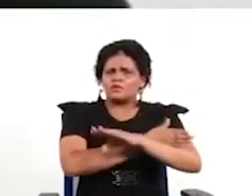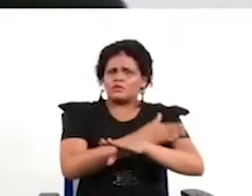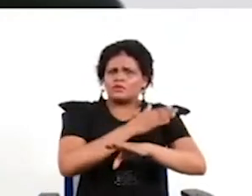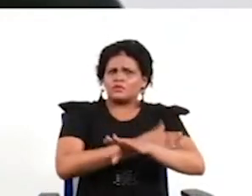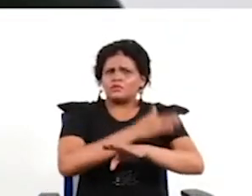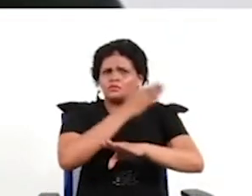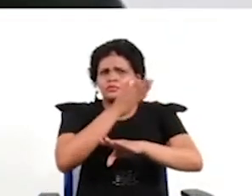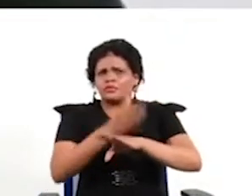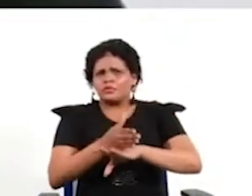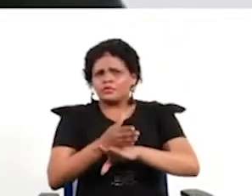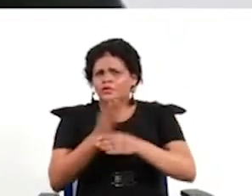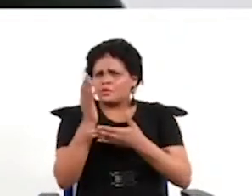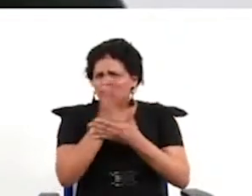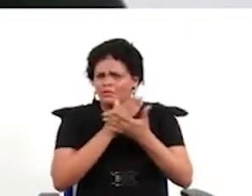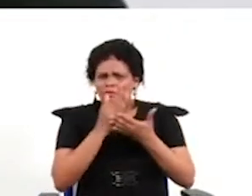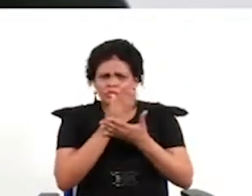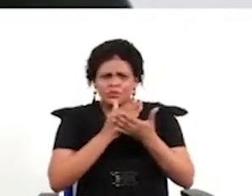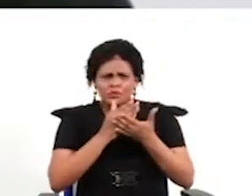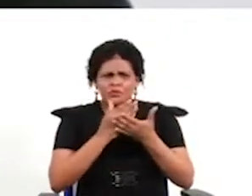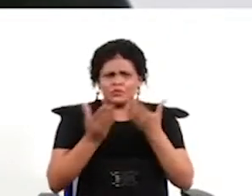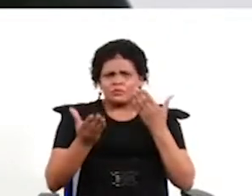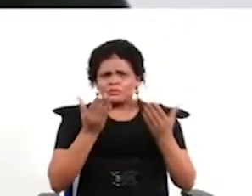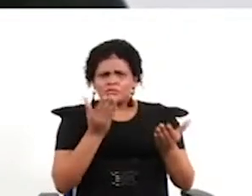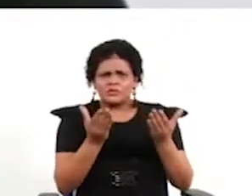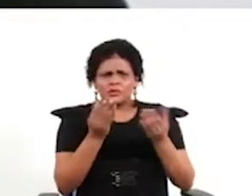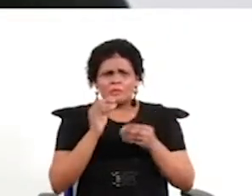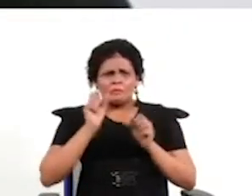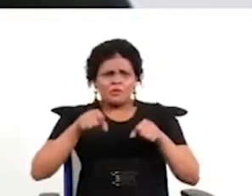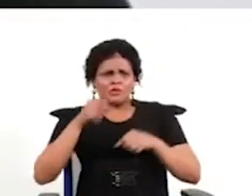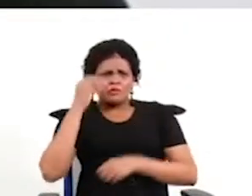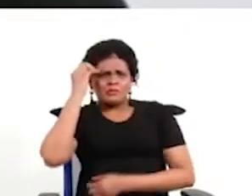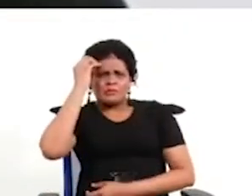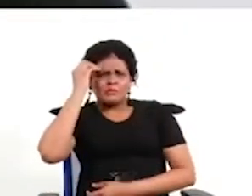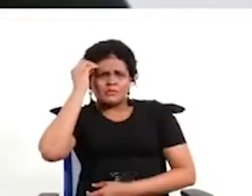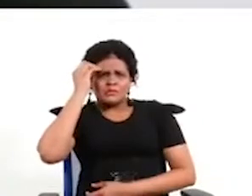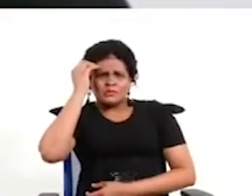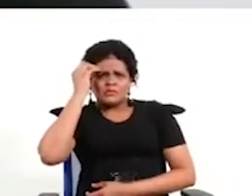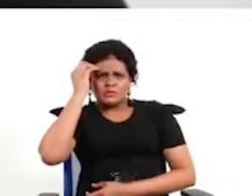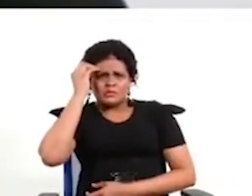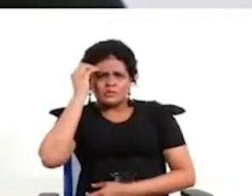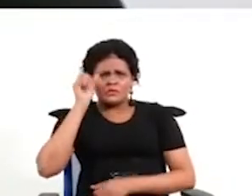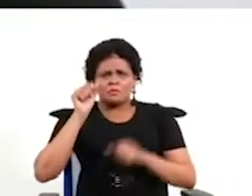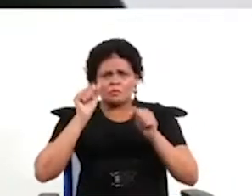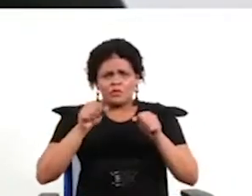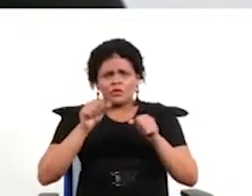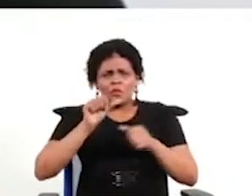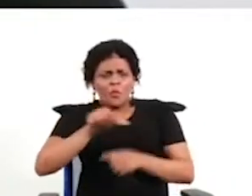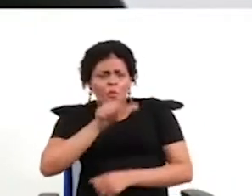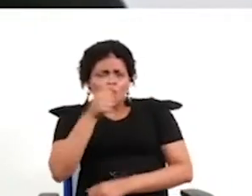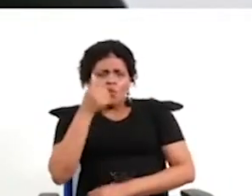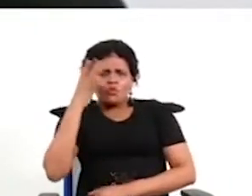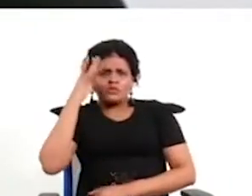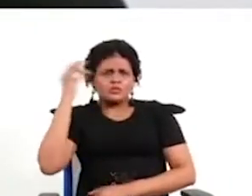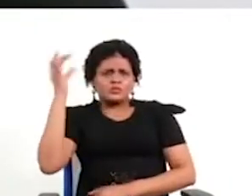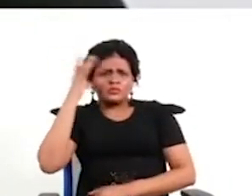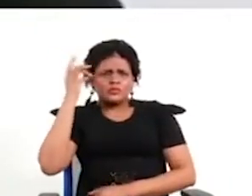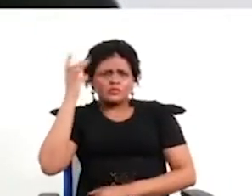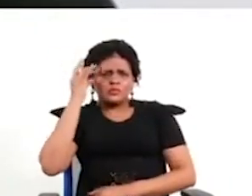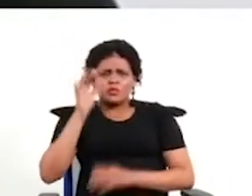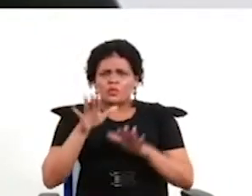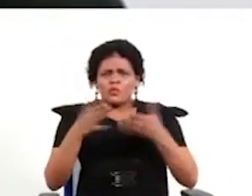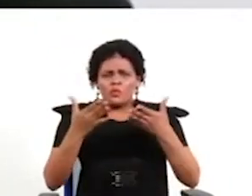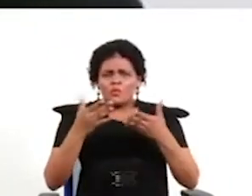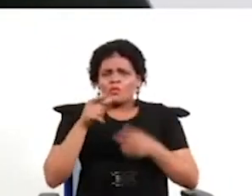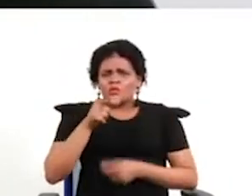alguna manera uno podría pensar que son extrapolables a otras experiencias de consulta sobre textos